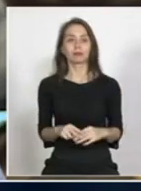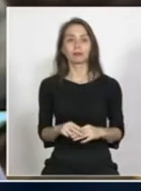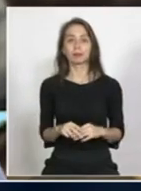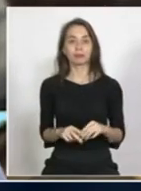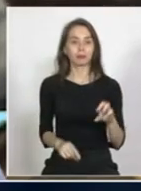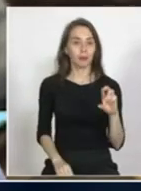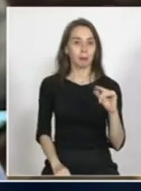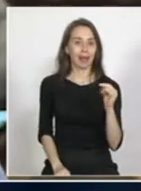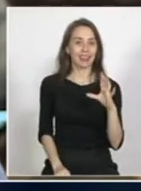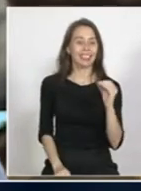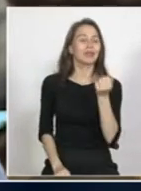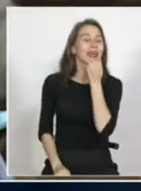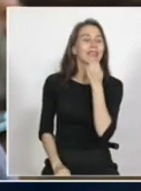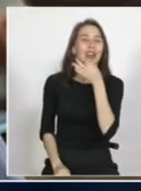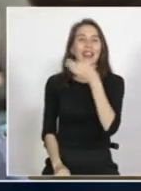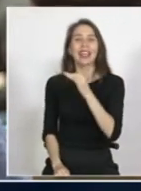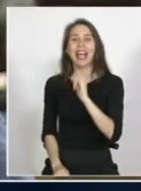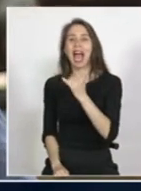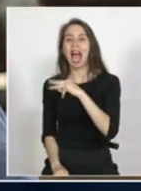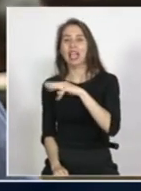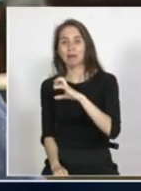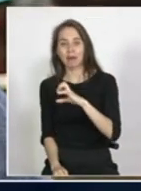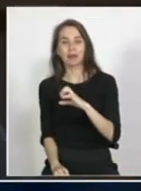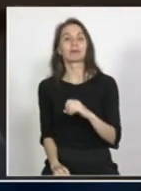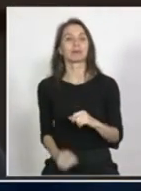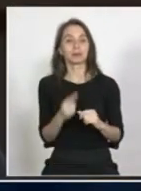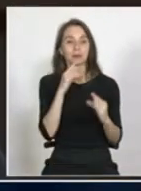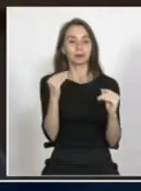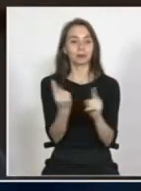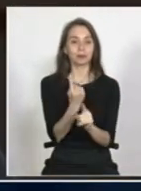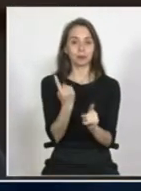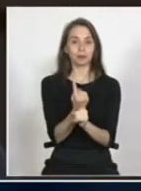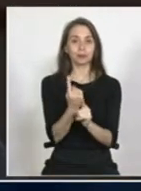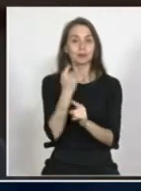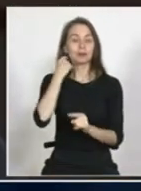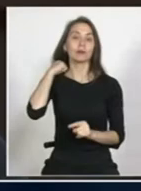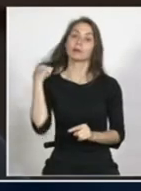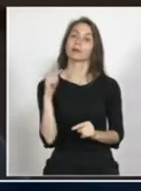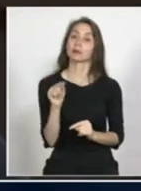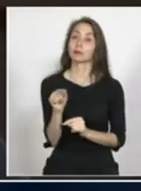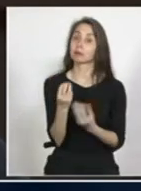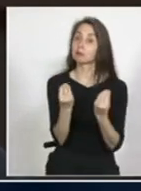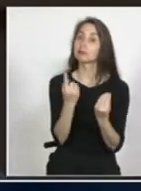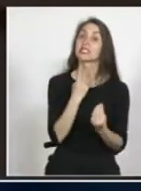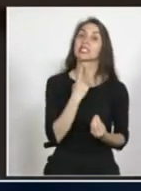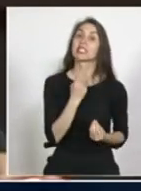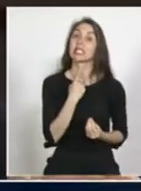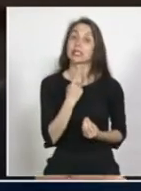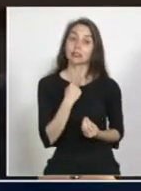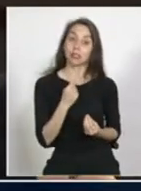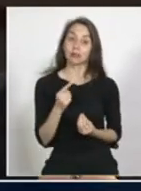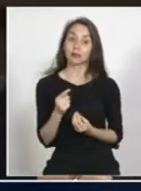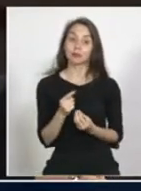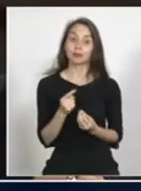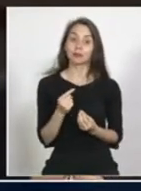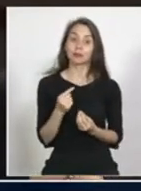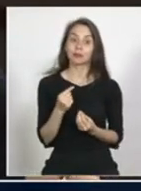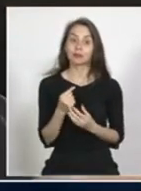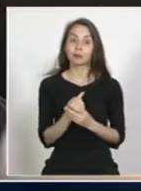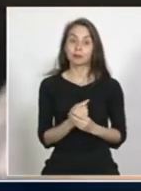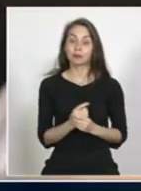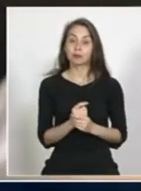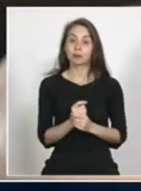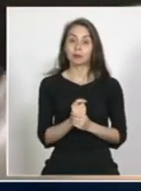Patricio, perdón. Es parte de la conversación. Eso es interesante, pero creo que en